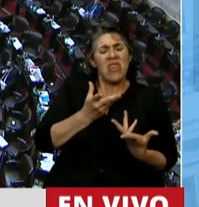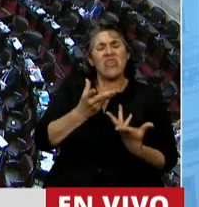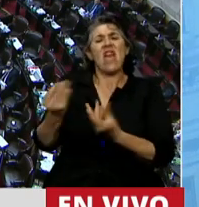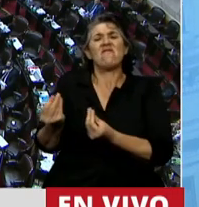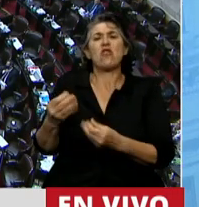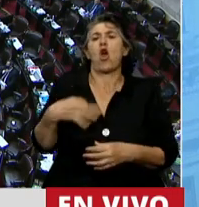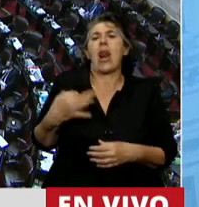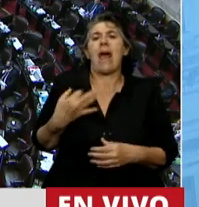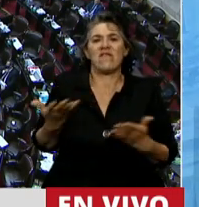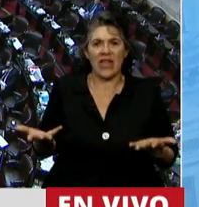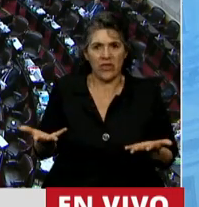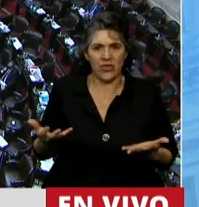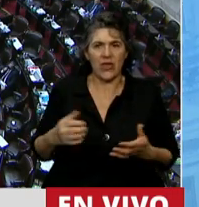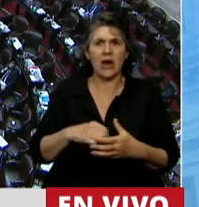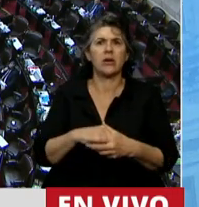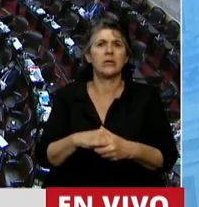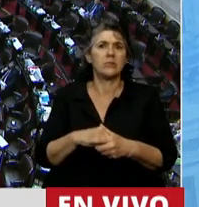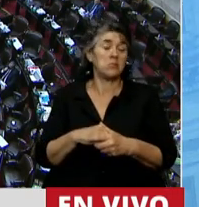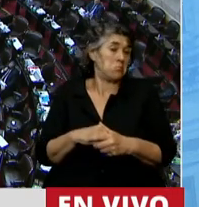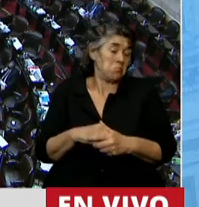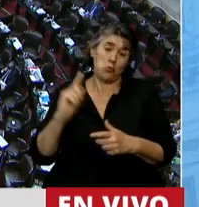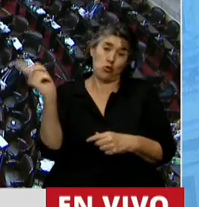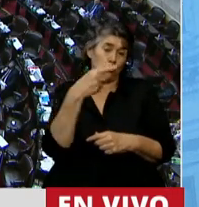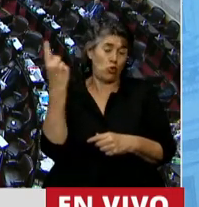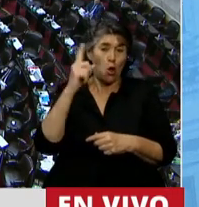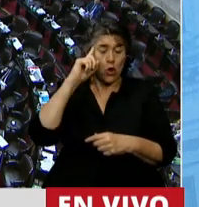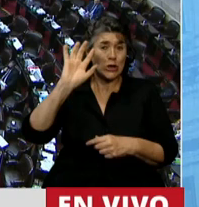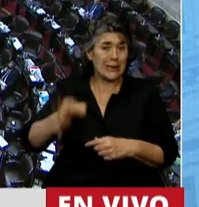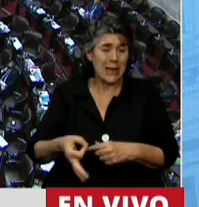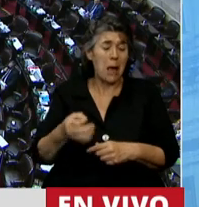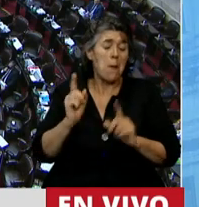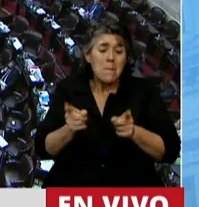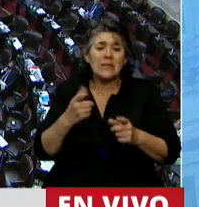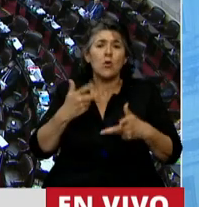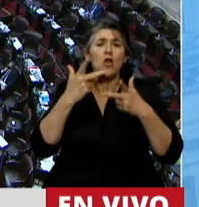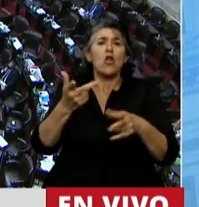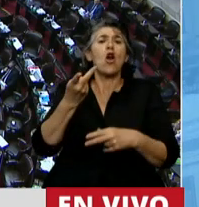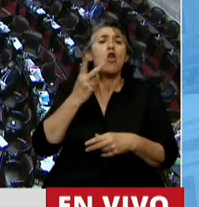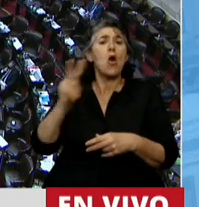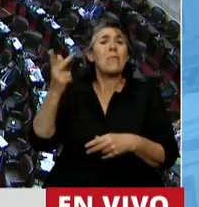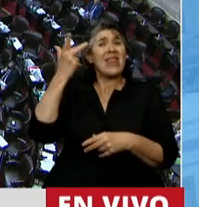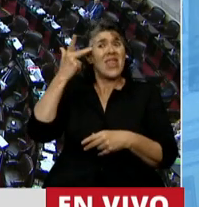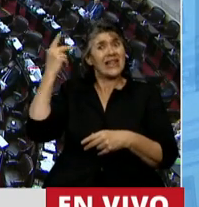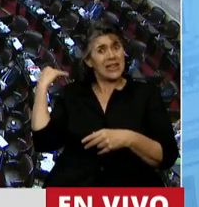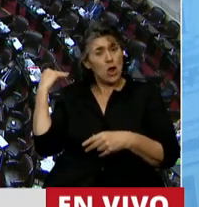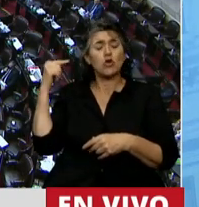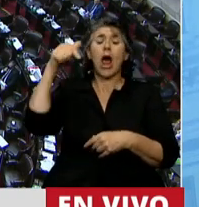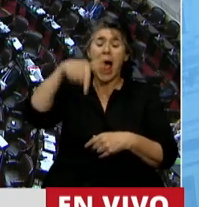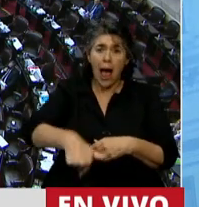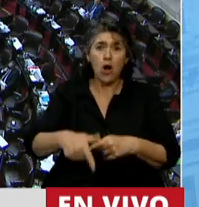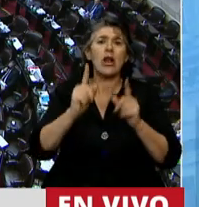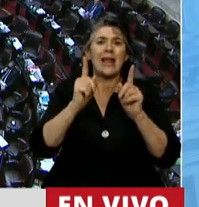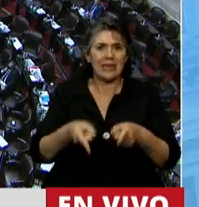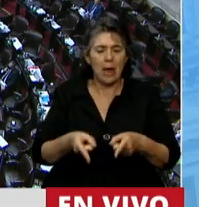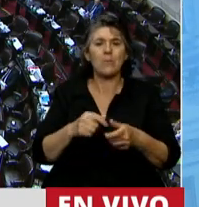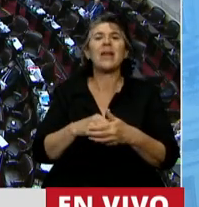Esta postura no es ninguna novedad. Así como lo dije, en el año 2018 la sostuve. También la sostuve